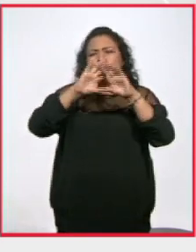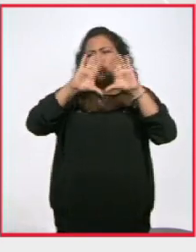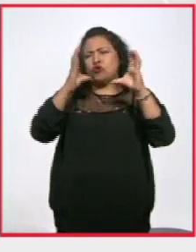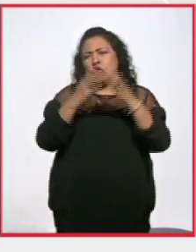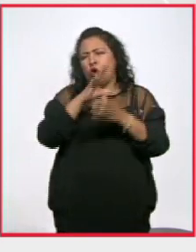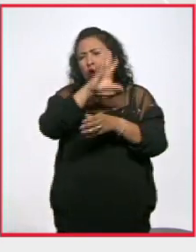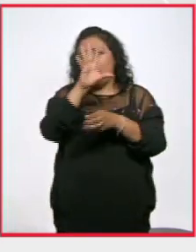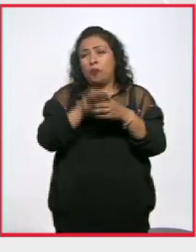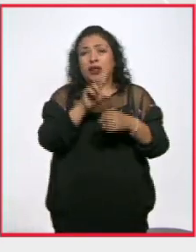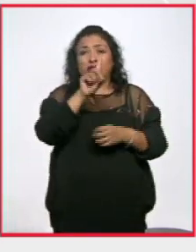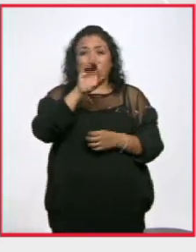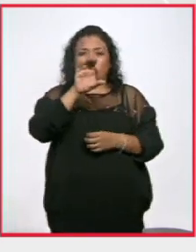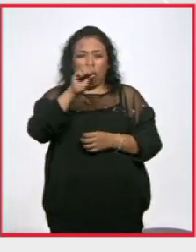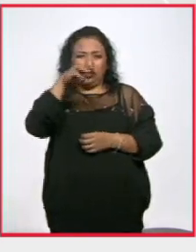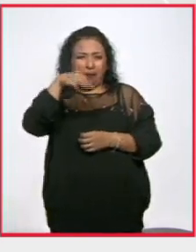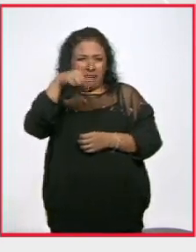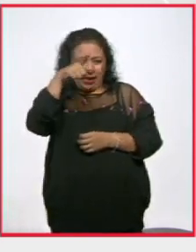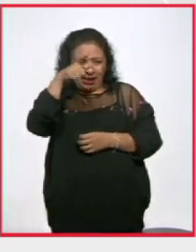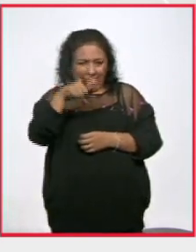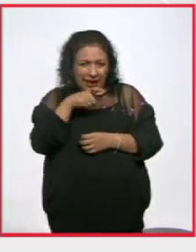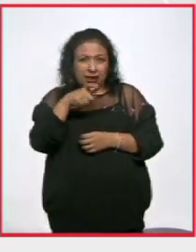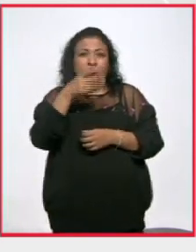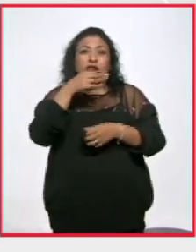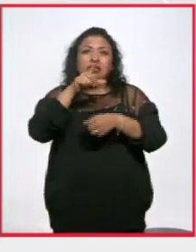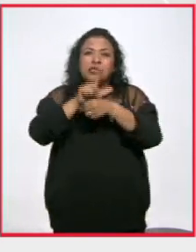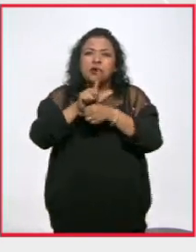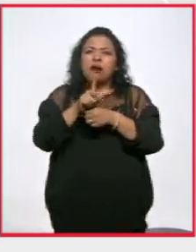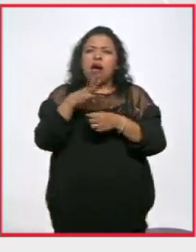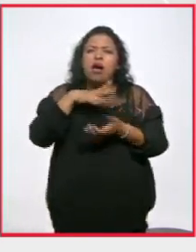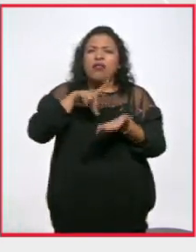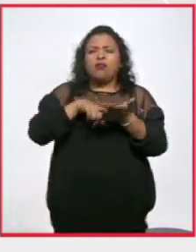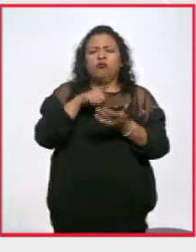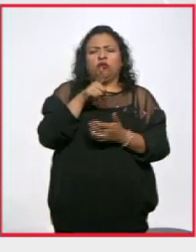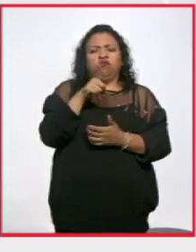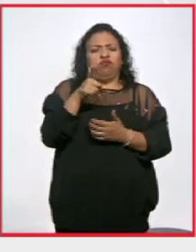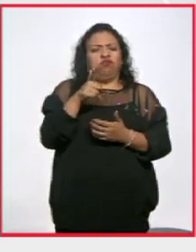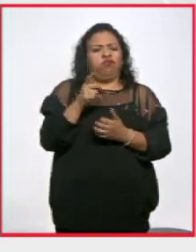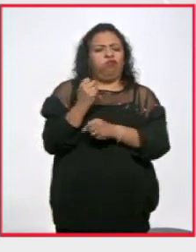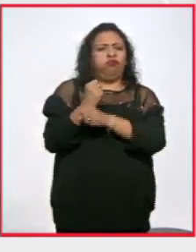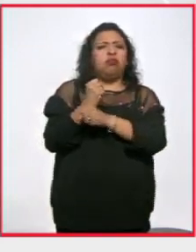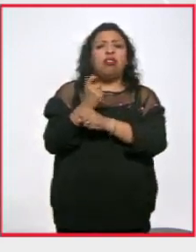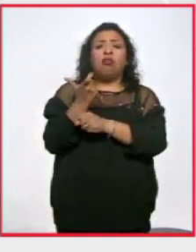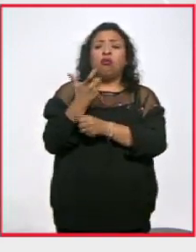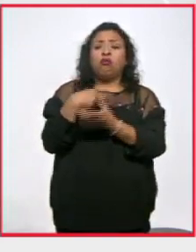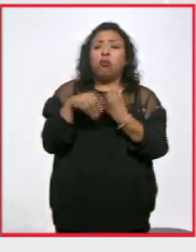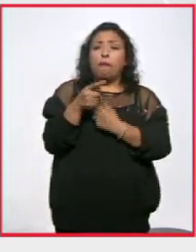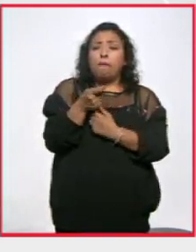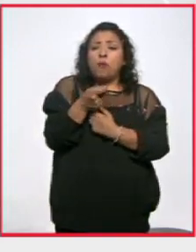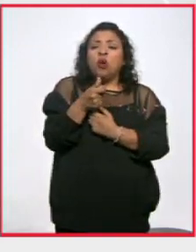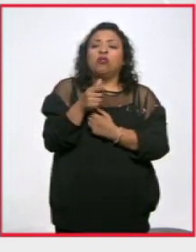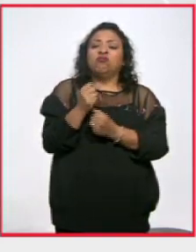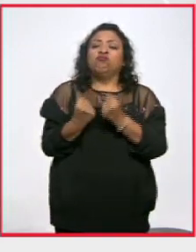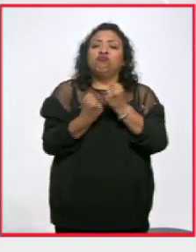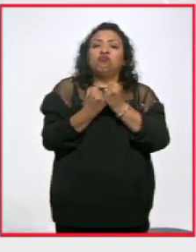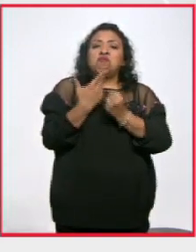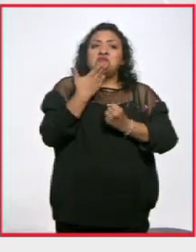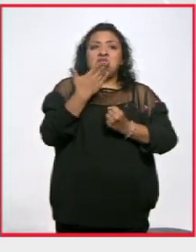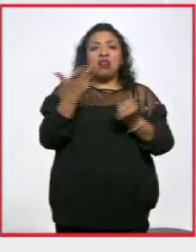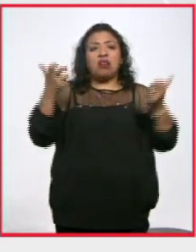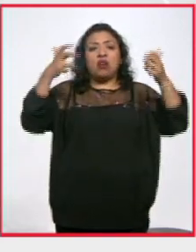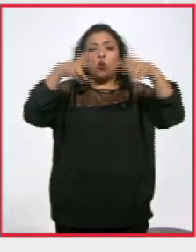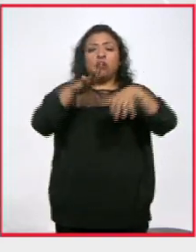DOX MX es un festival combativo de espíritu inquebrantable que con poco presupuesto ha logrado consolidarse como un encuentro